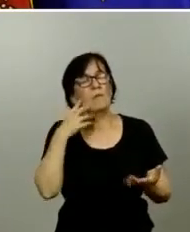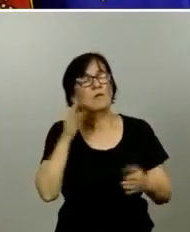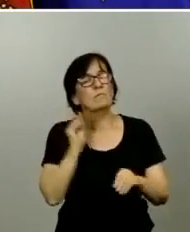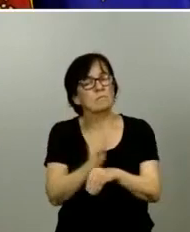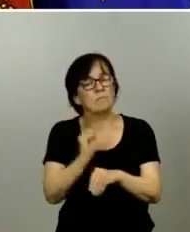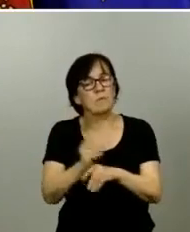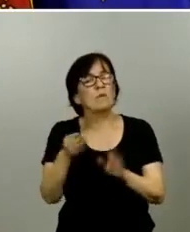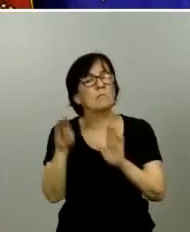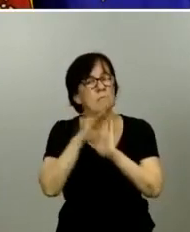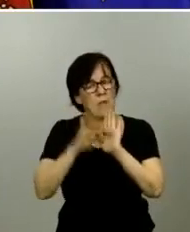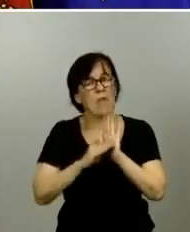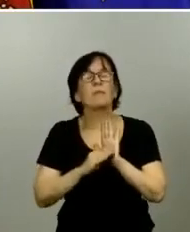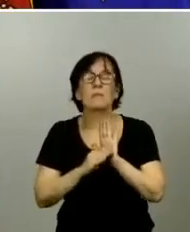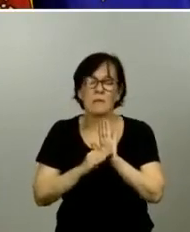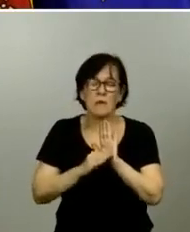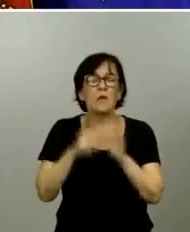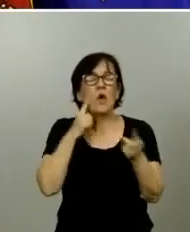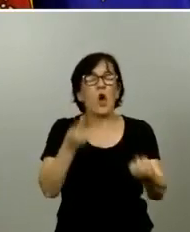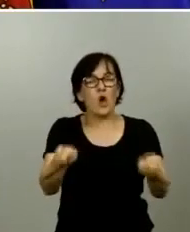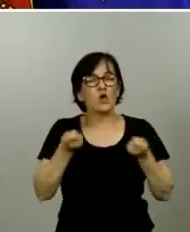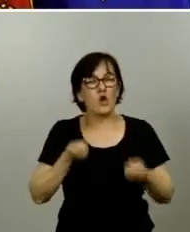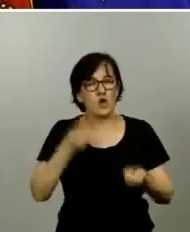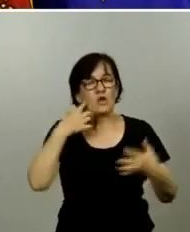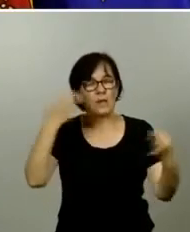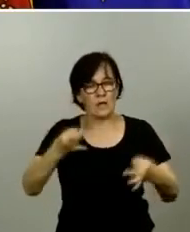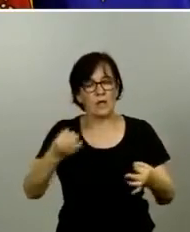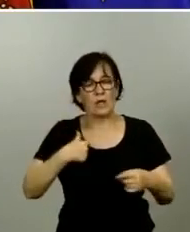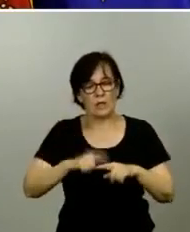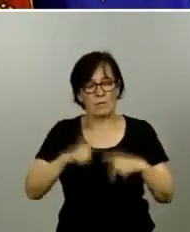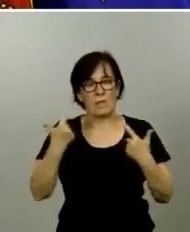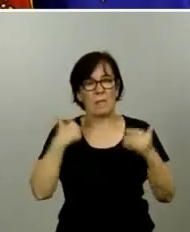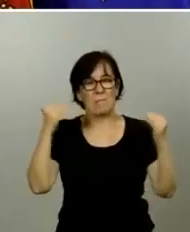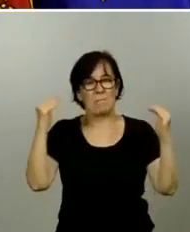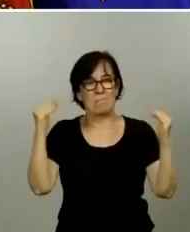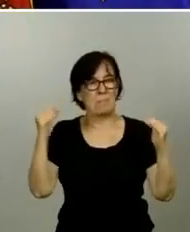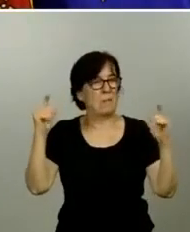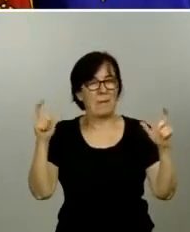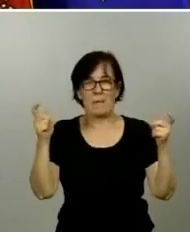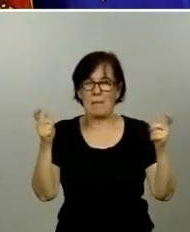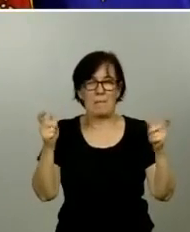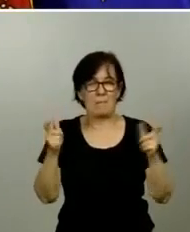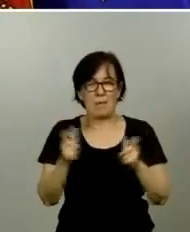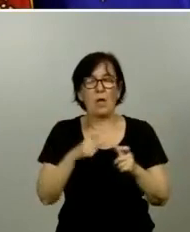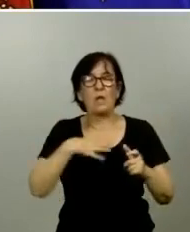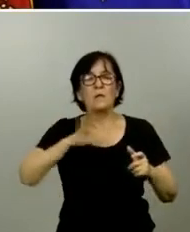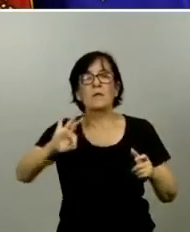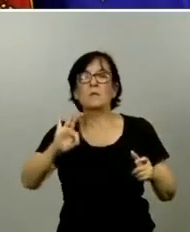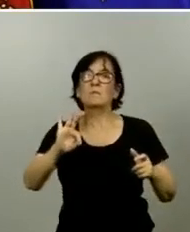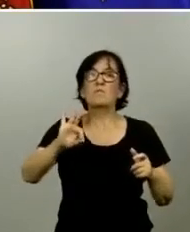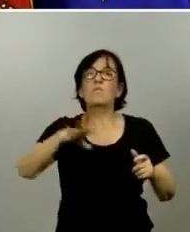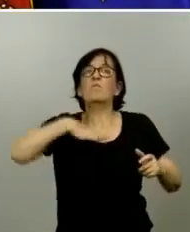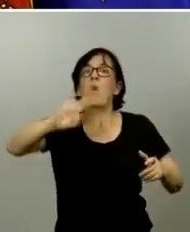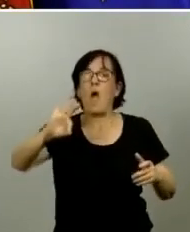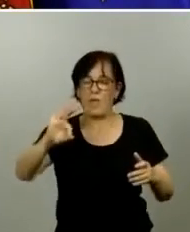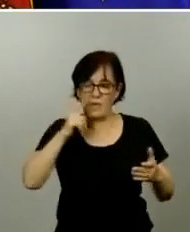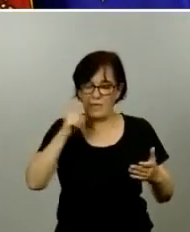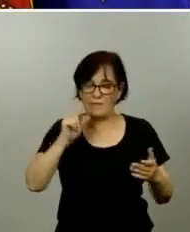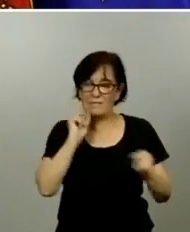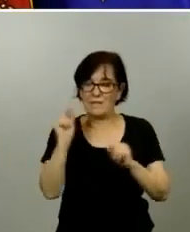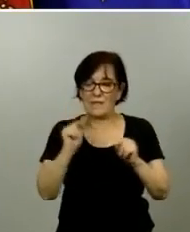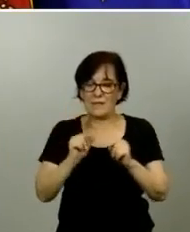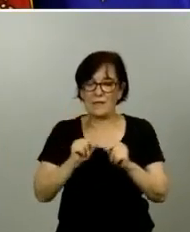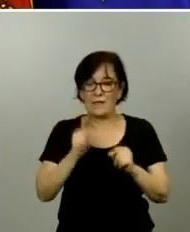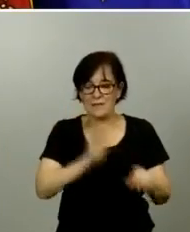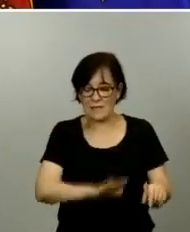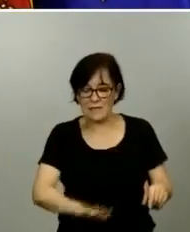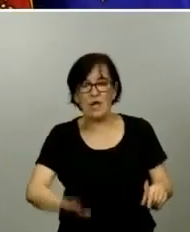de control del riesgo que nos permitan reducir al mínimo esa probabilidad de transmisión a partir de niños sea o